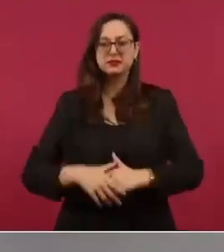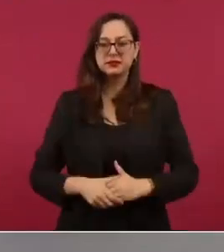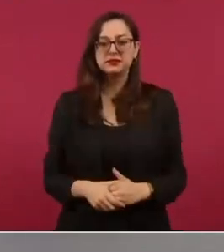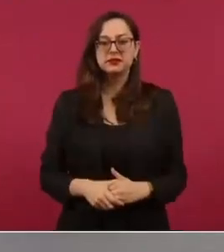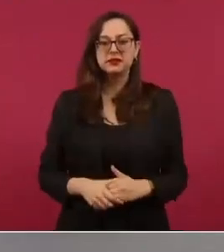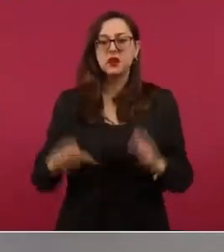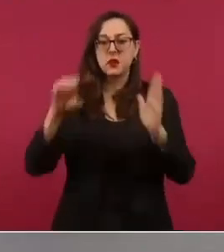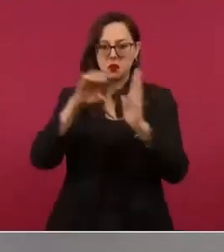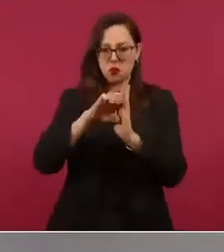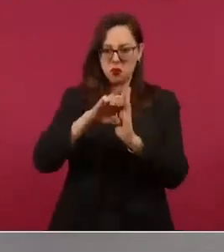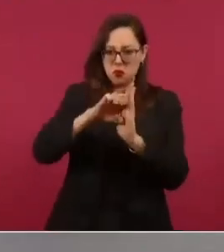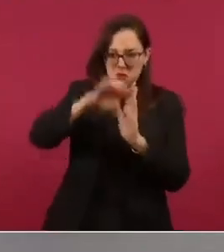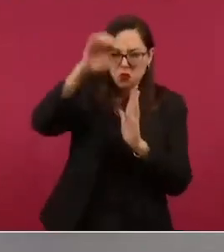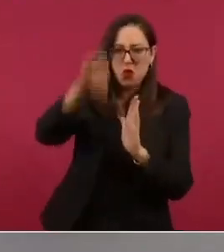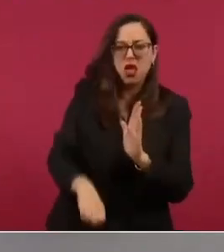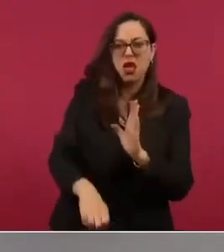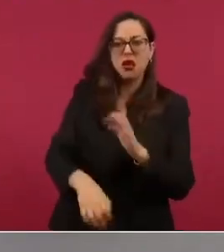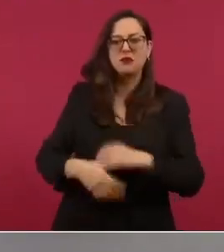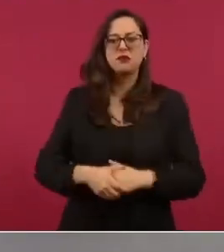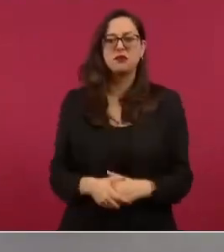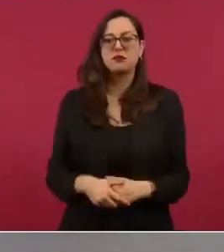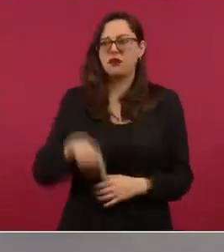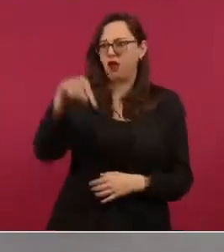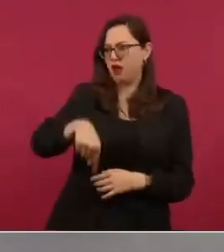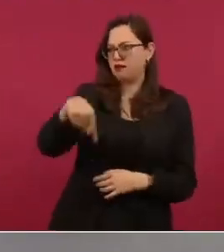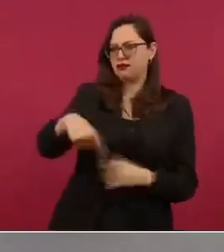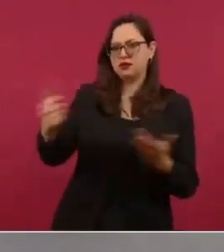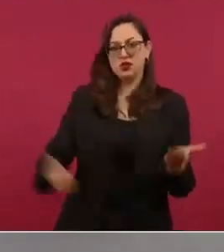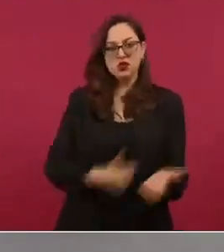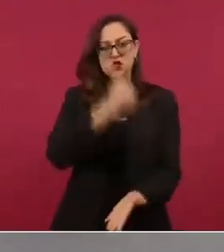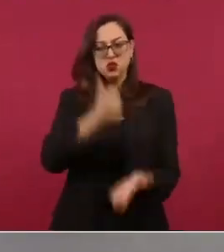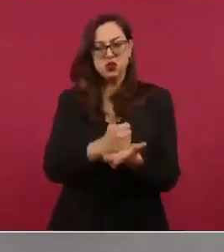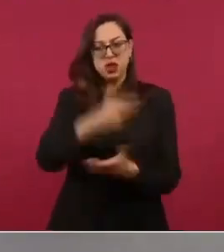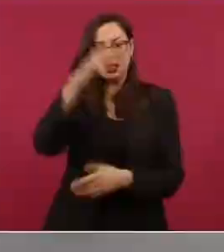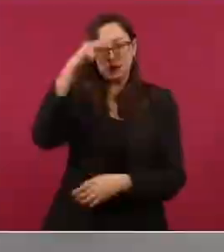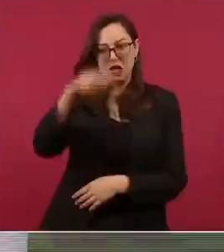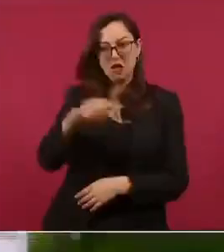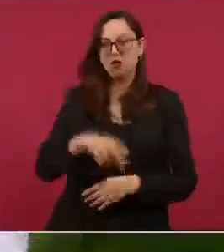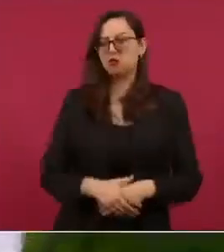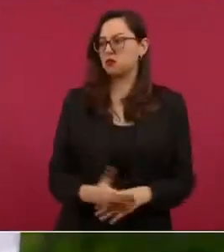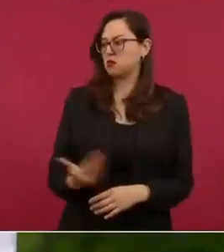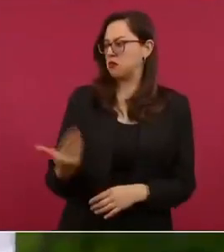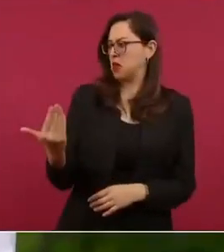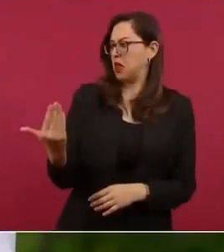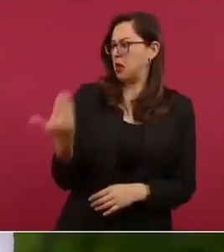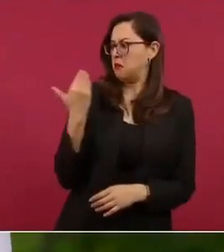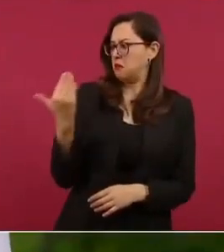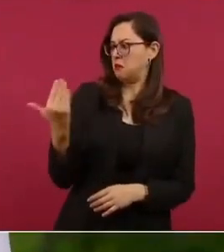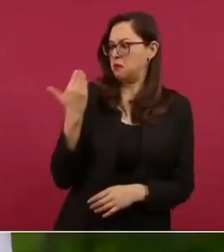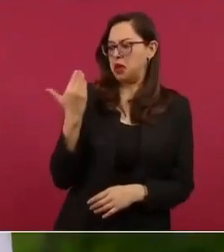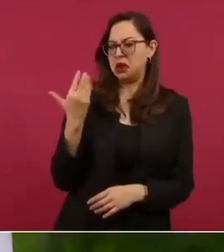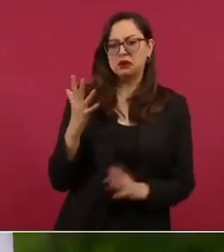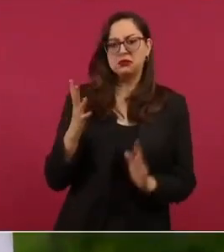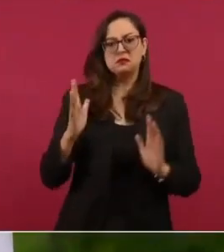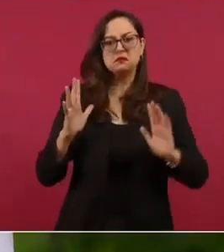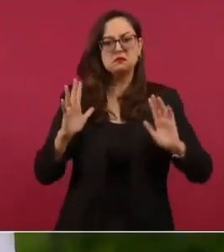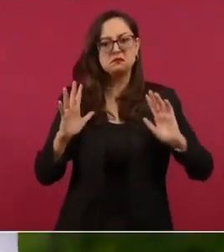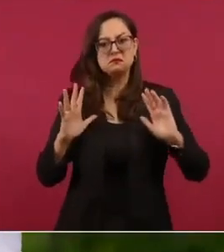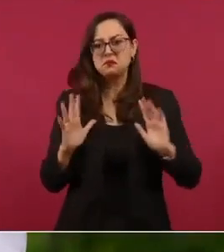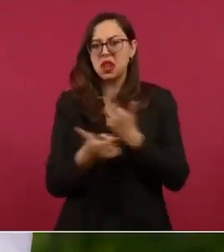aquí en la ciudad de México hace unos días sin ningún obstáculo